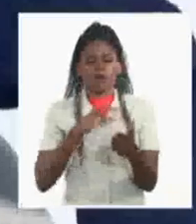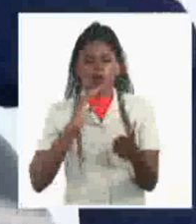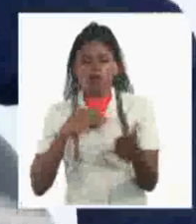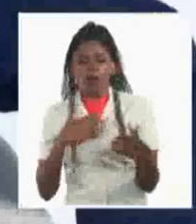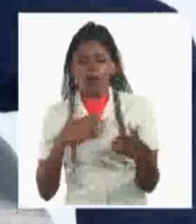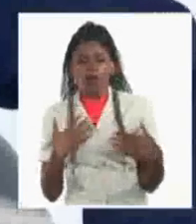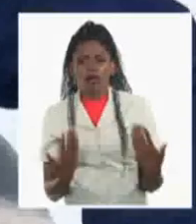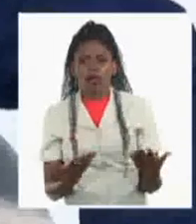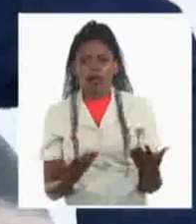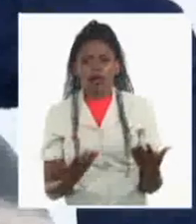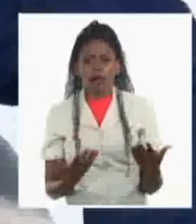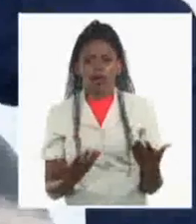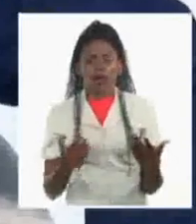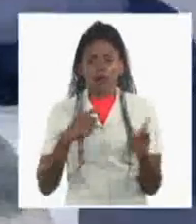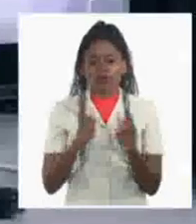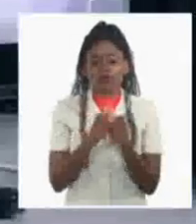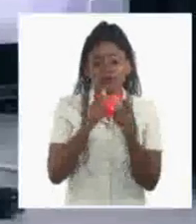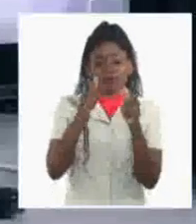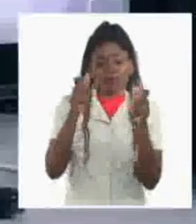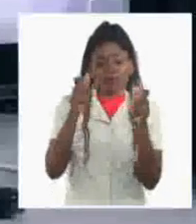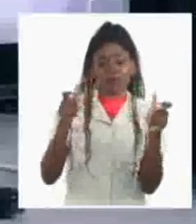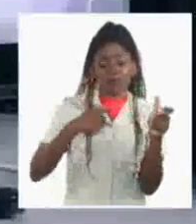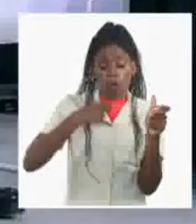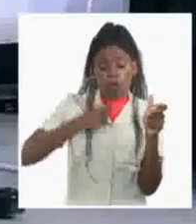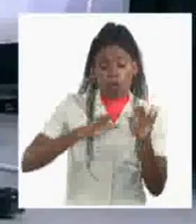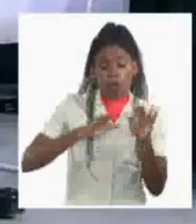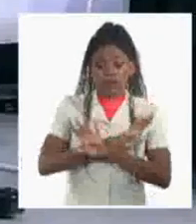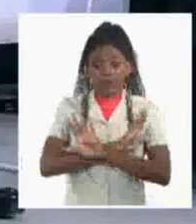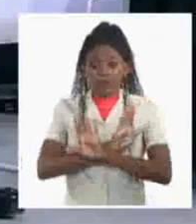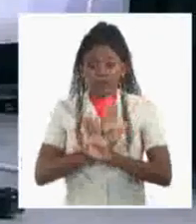en la magnitud que creo que debemos dar ya,